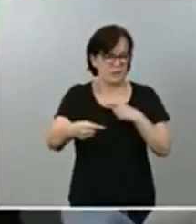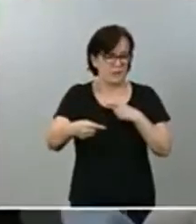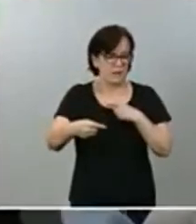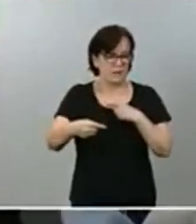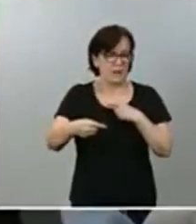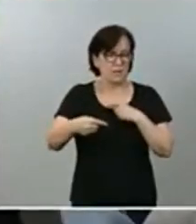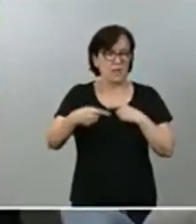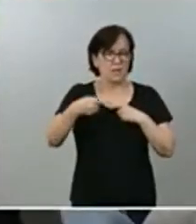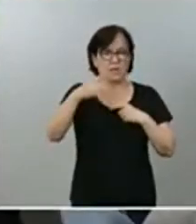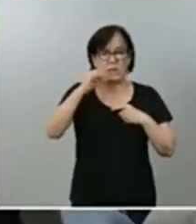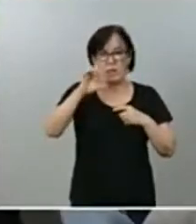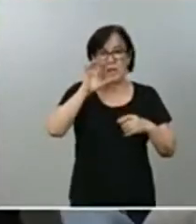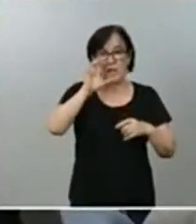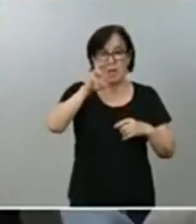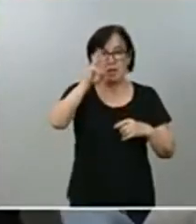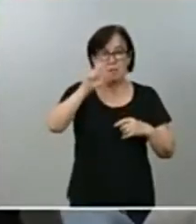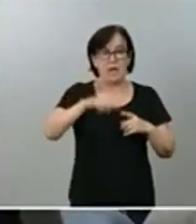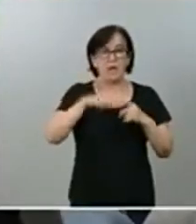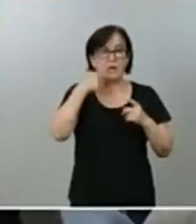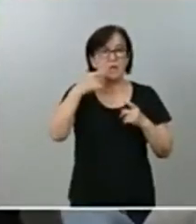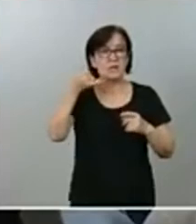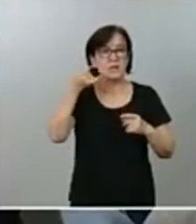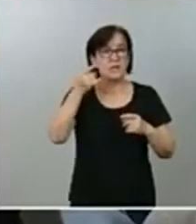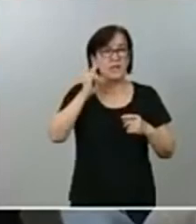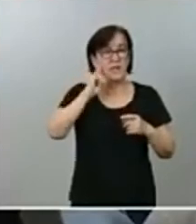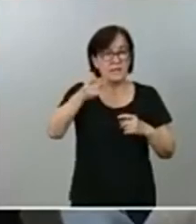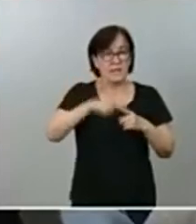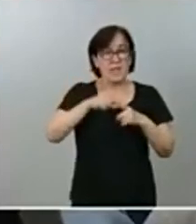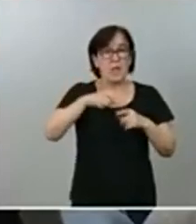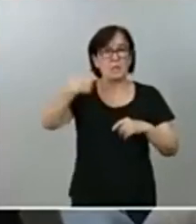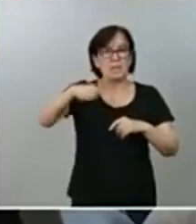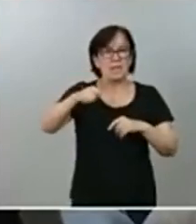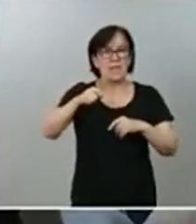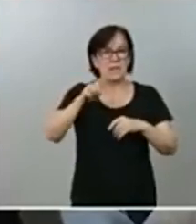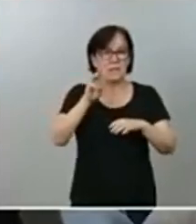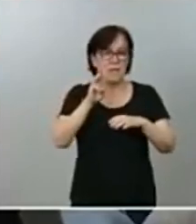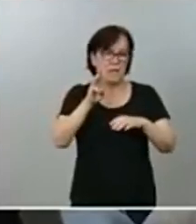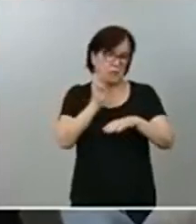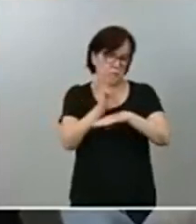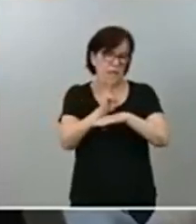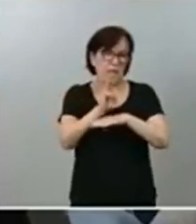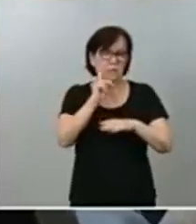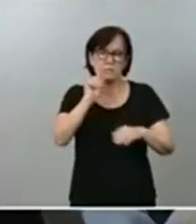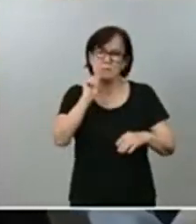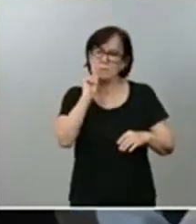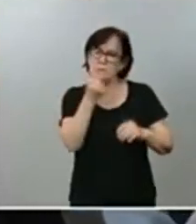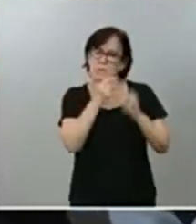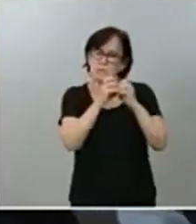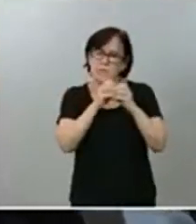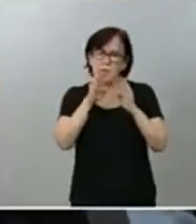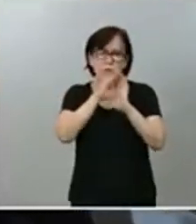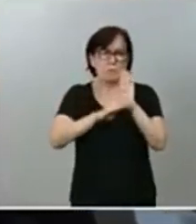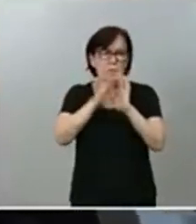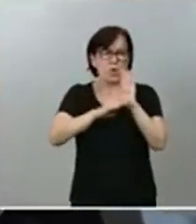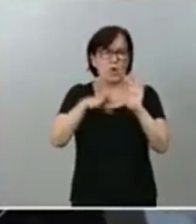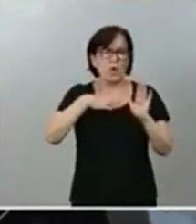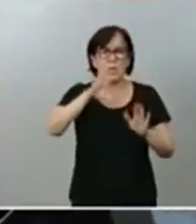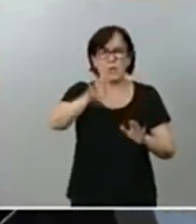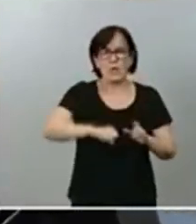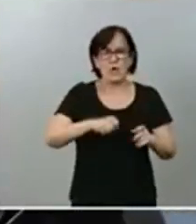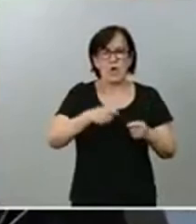País que revela que el teléfono del presidente del Parlamento fue espiado a través de un programa que solo pueden comprar gobiernos.